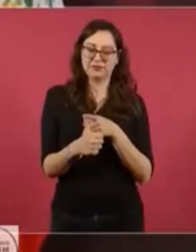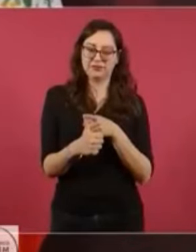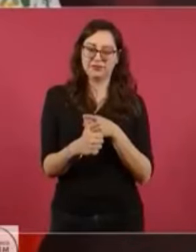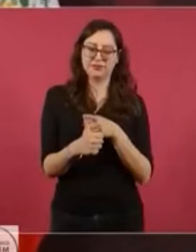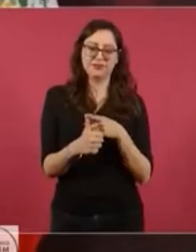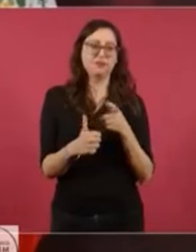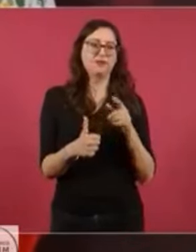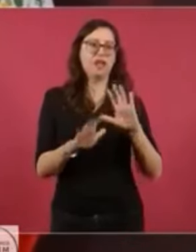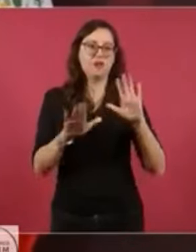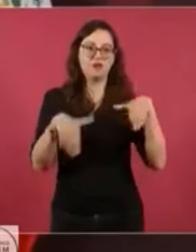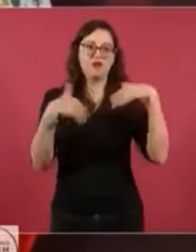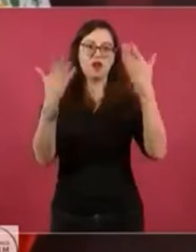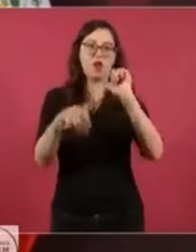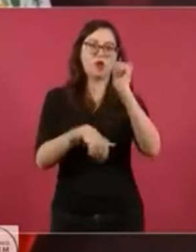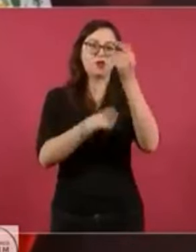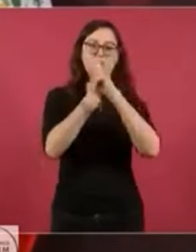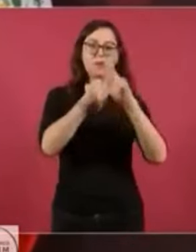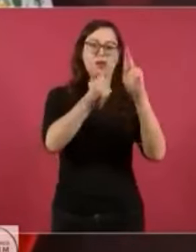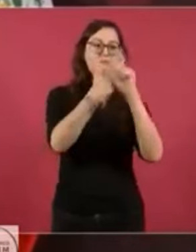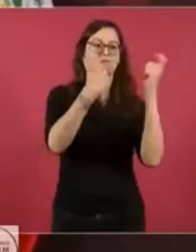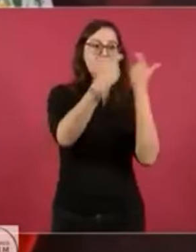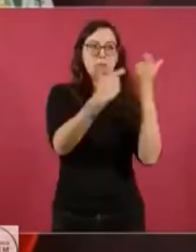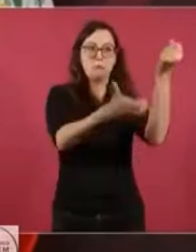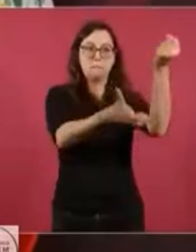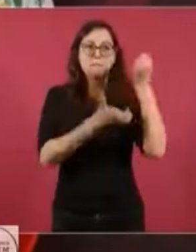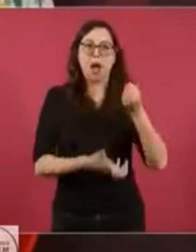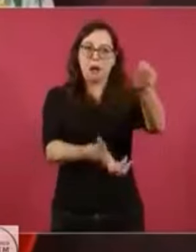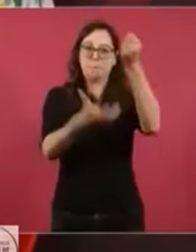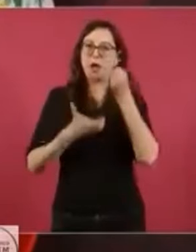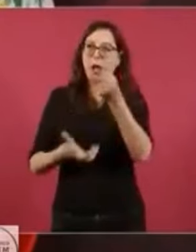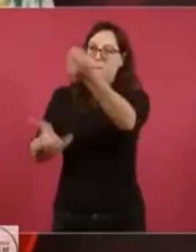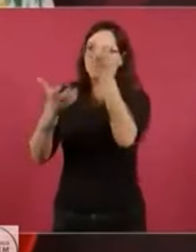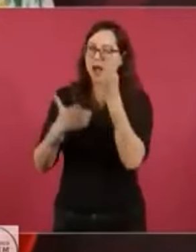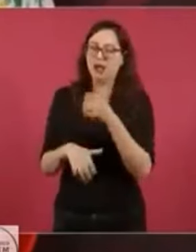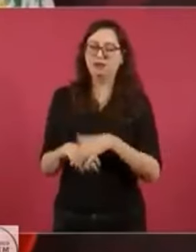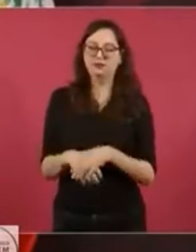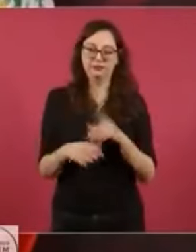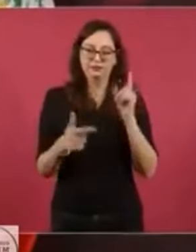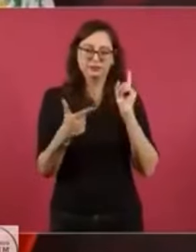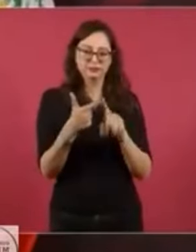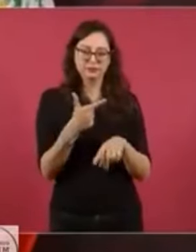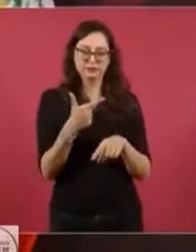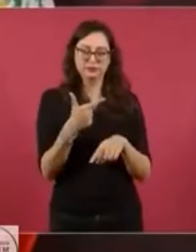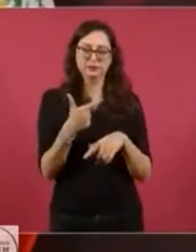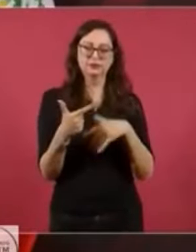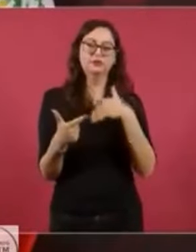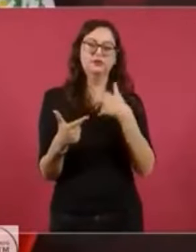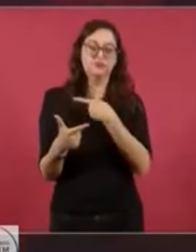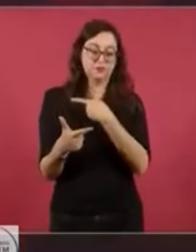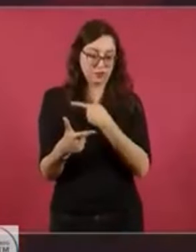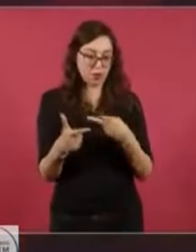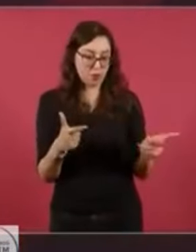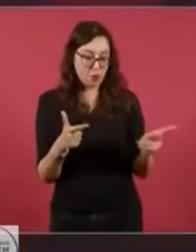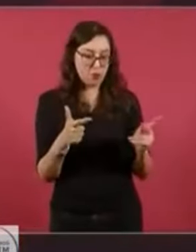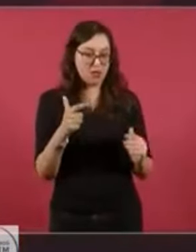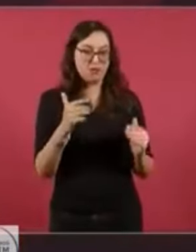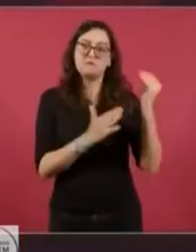inversión extranjera, tenemos medalla en combate a la pobreza.